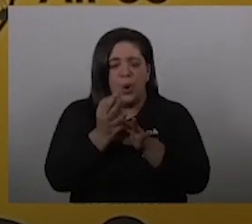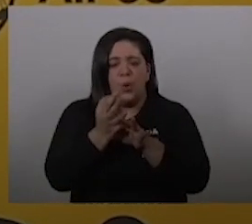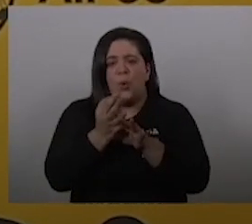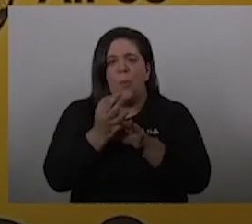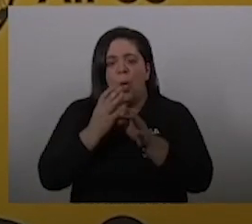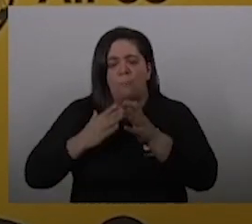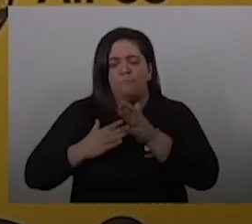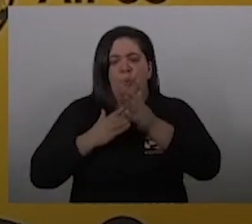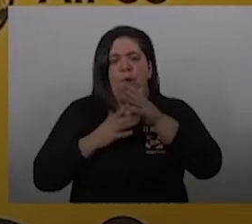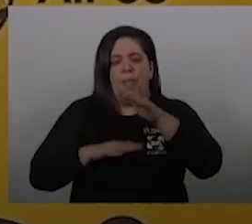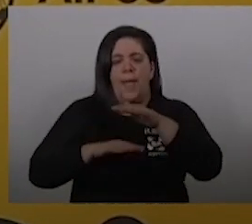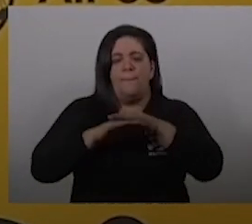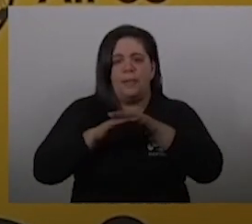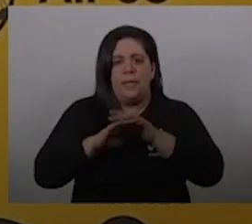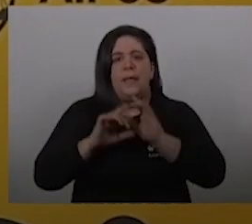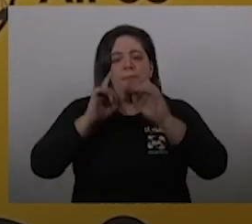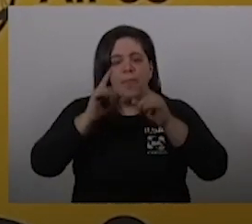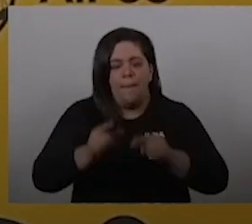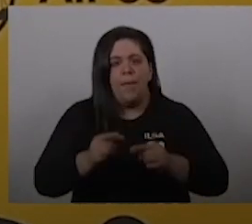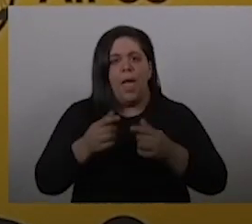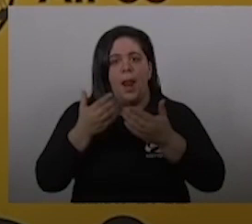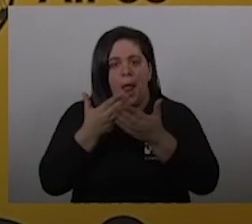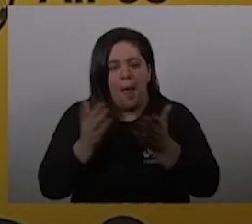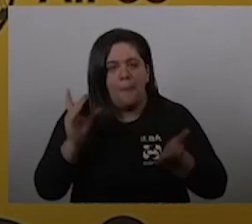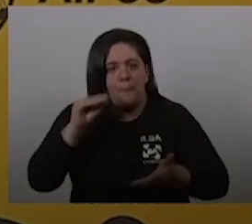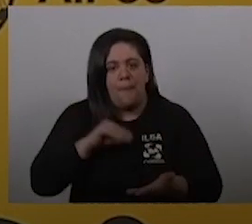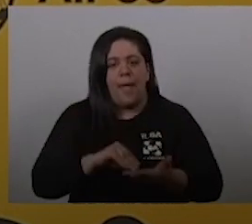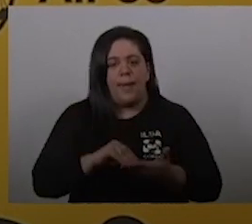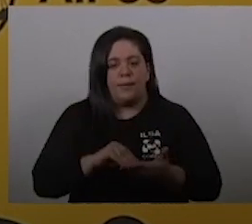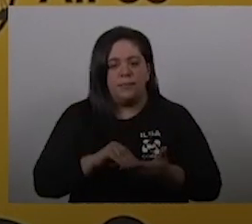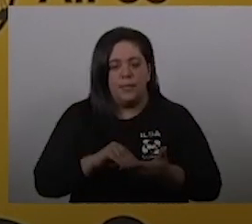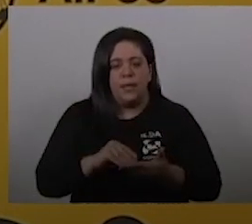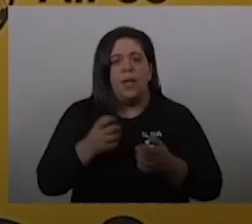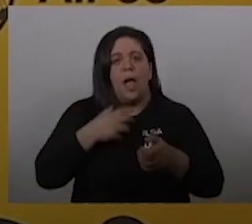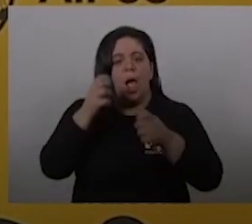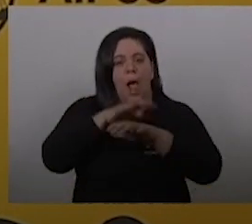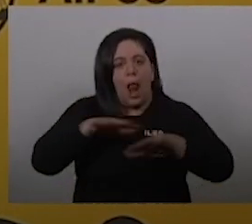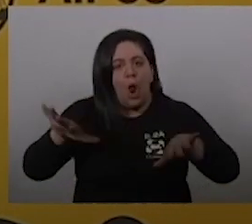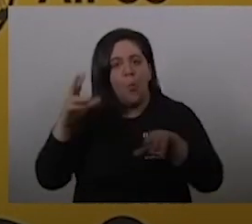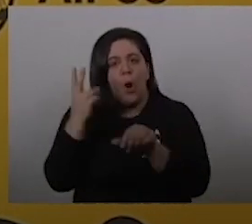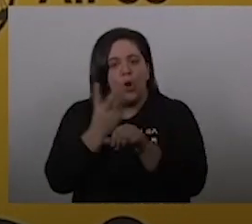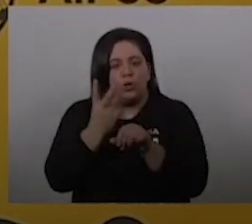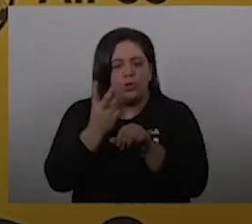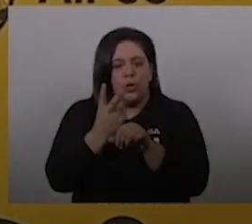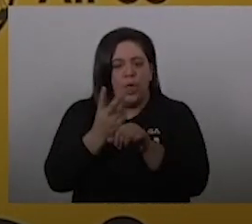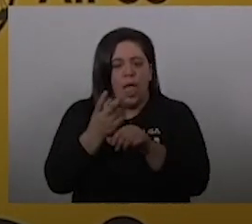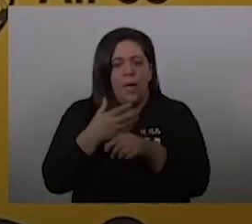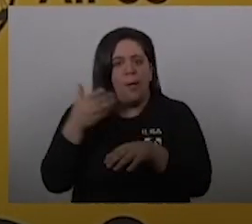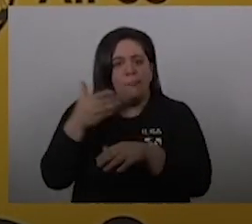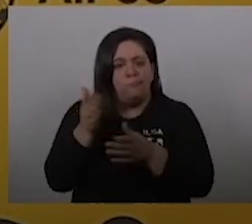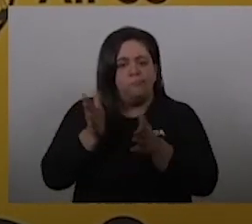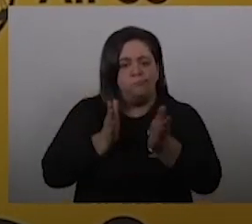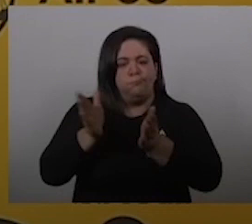prioridad, también vamos a dar un paso más. Todos los estudiantes de la secundaria, que hasta ahora venían cursando de forma bimodal,